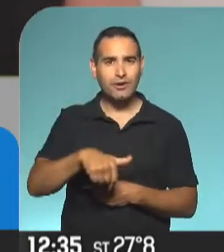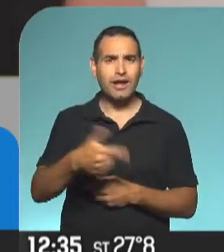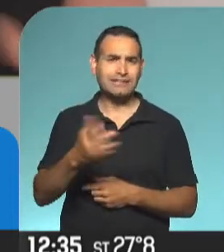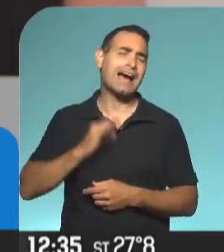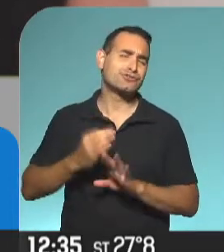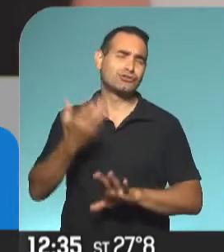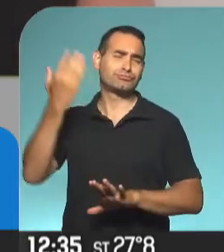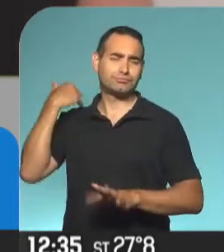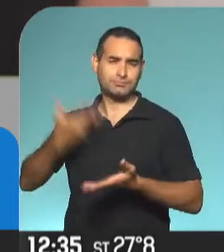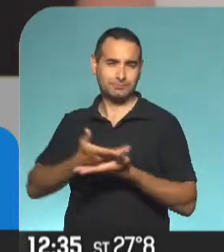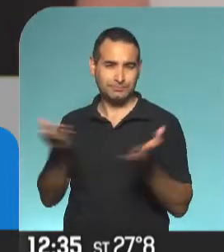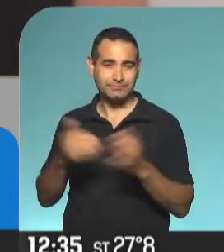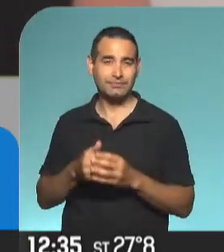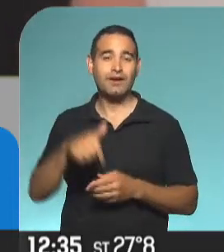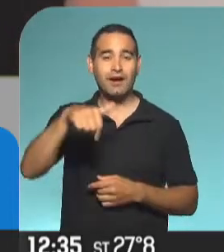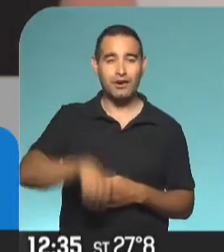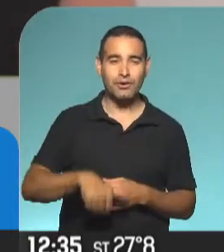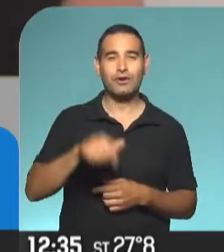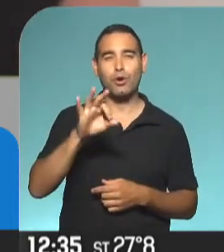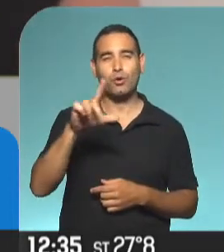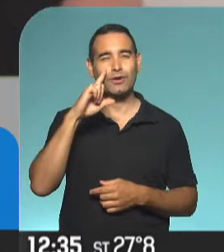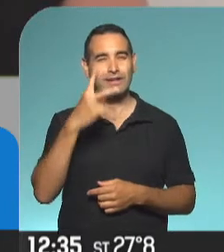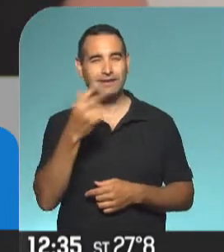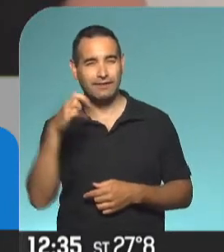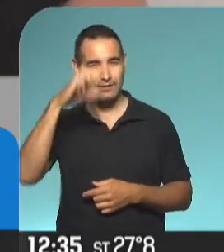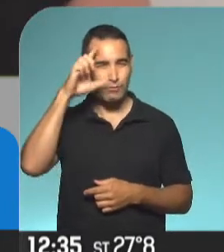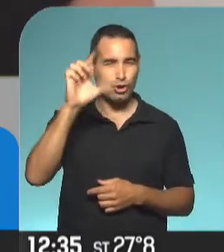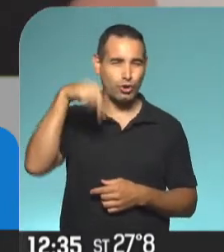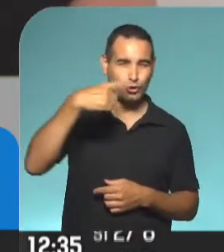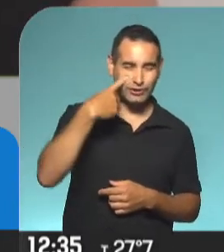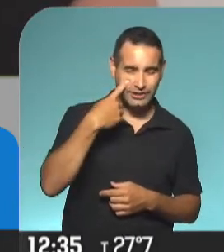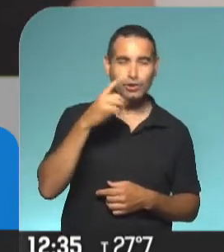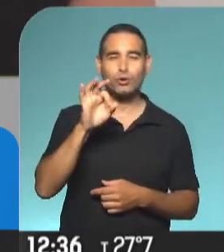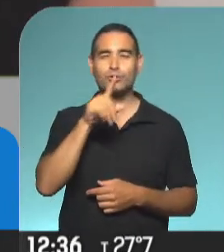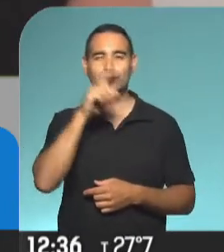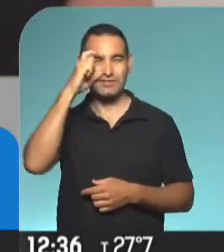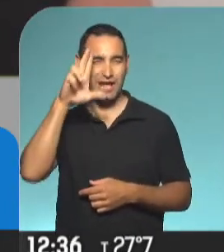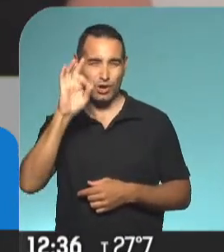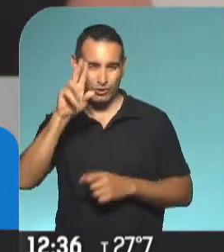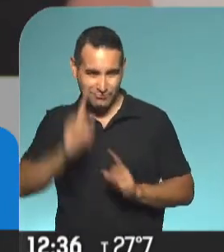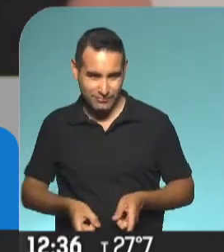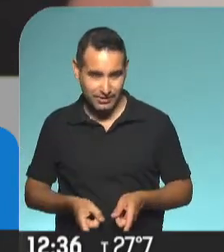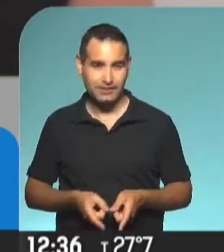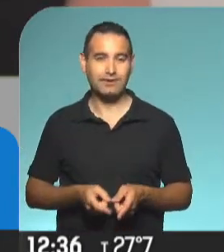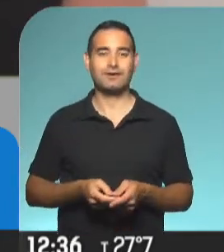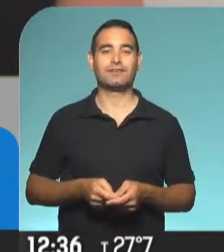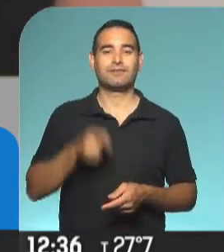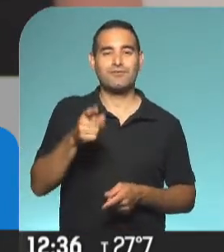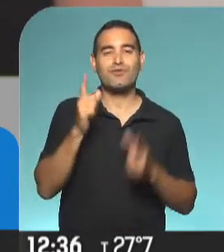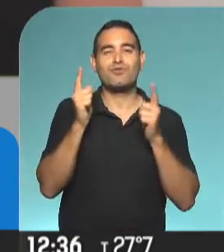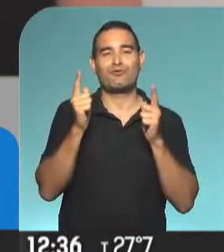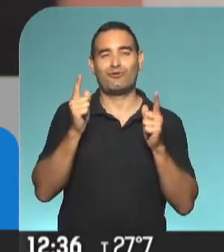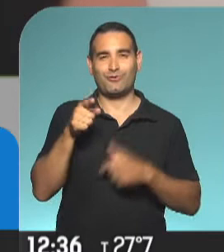muchos años, con Karina K., bueno, ahora con Laura Oliva, Roberto Peloni, con gran elenco, Flor Otero también allí, los tenemos para disfrutar.